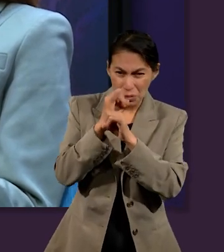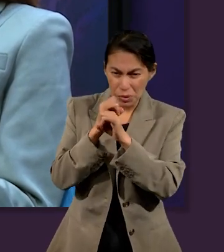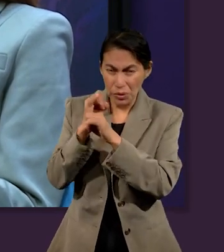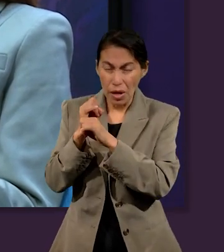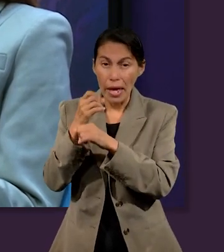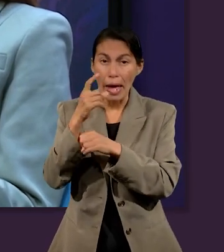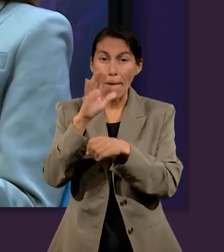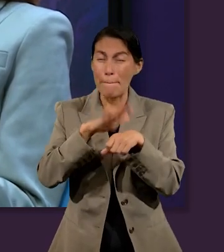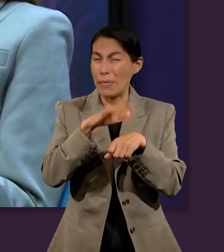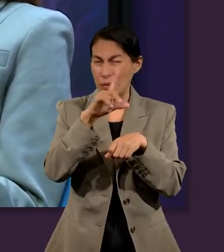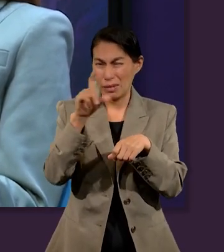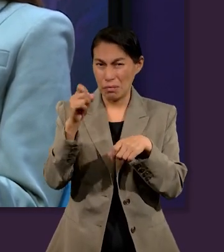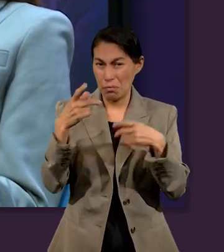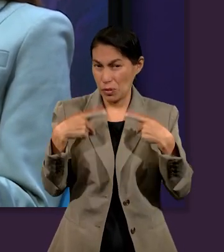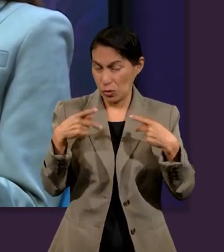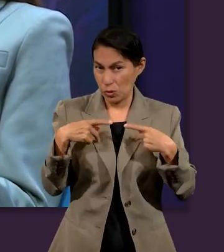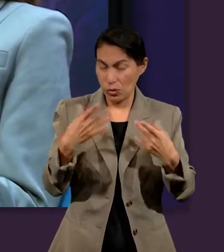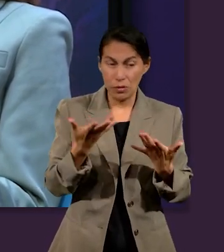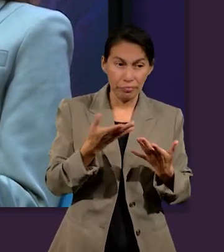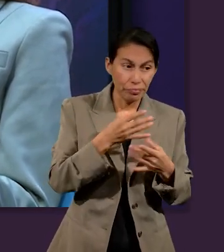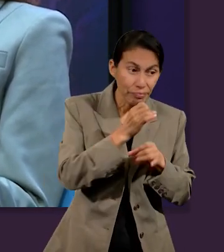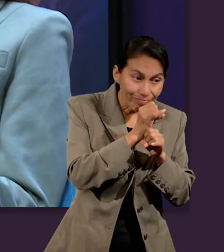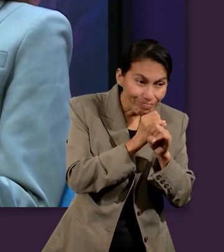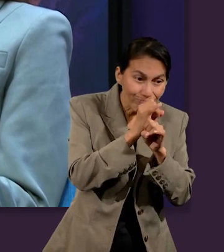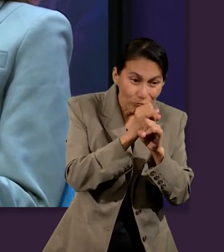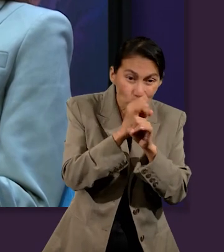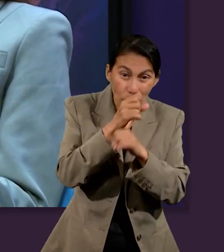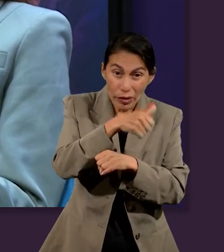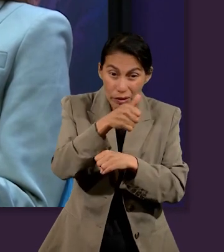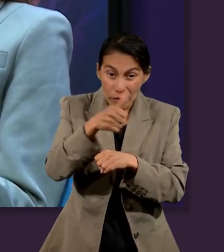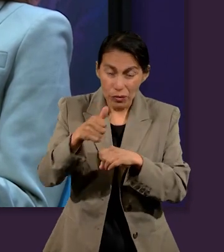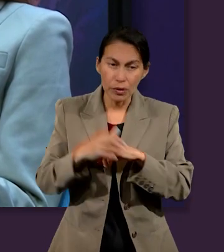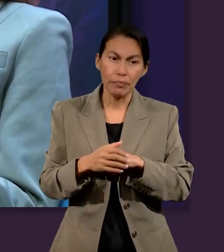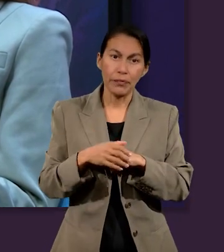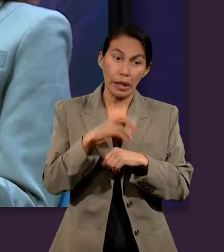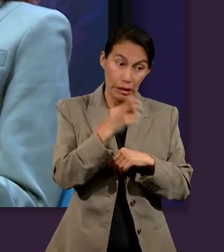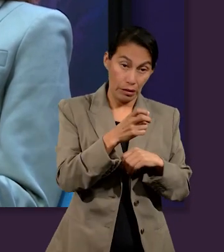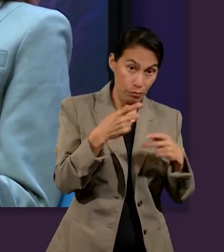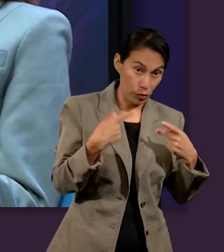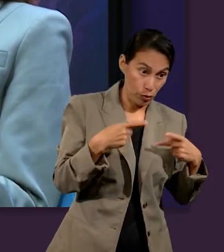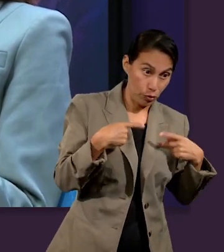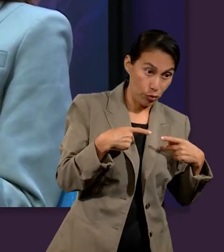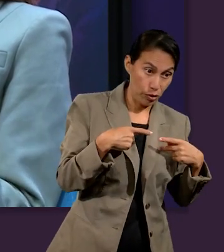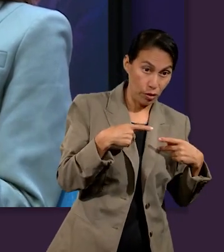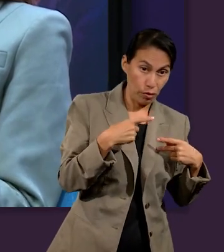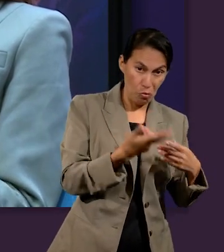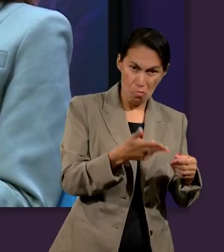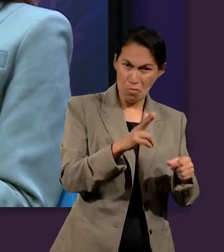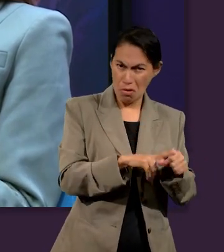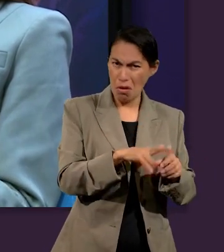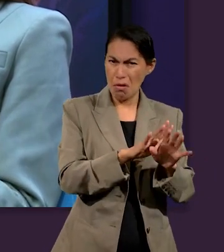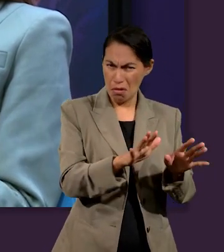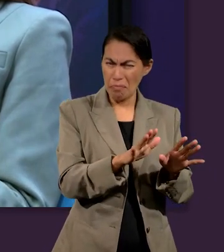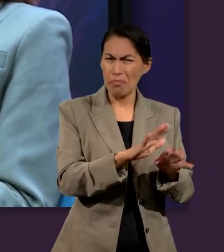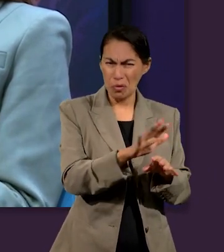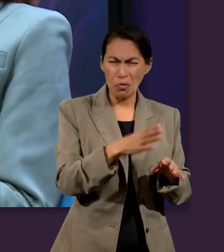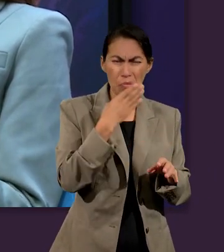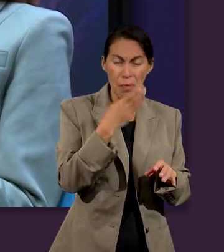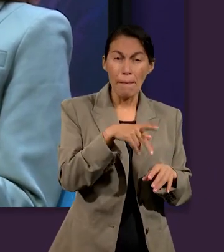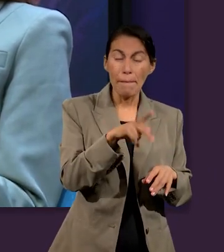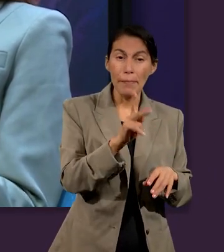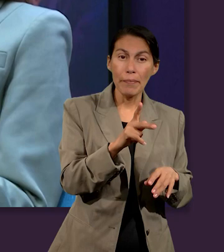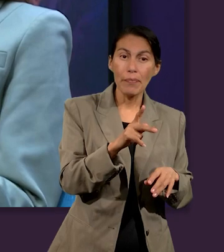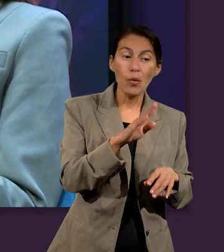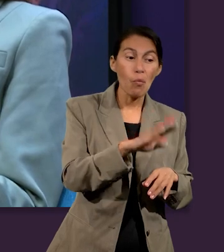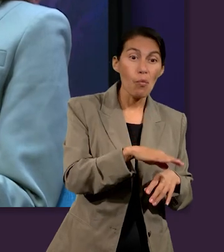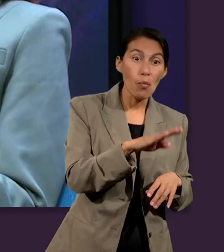de cinco años, y allí tiene testimonios de más de 100 personas. Estas personas experimentaron muerte